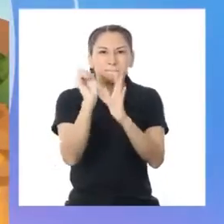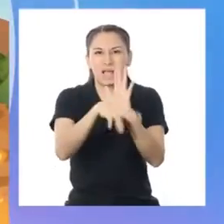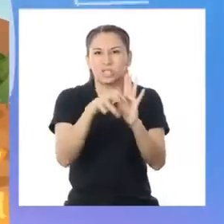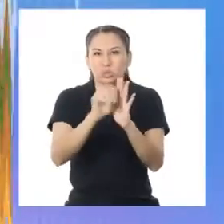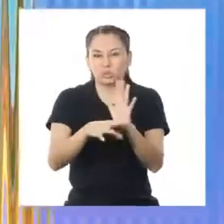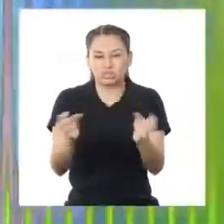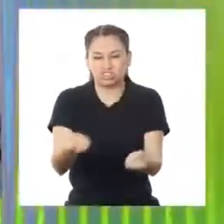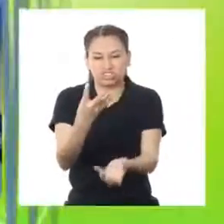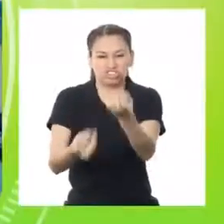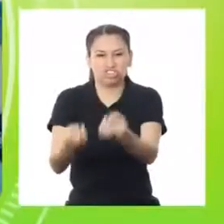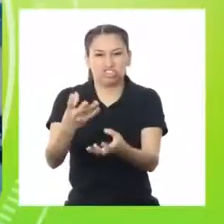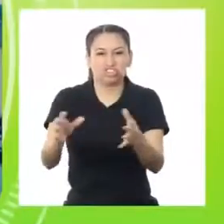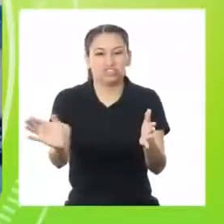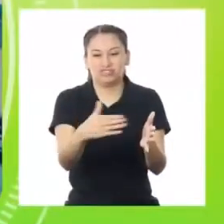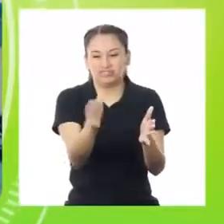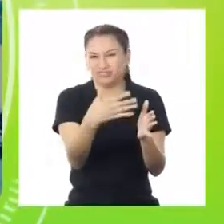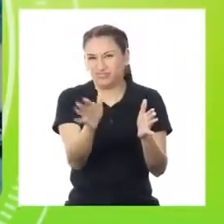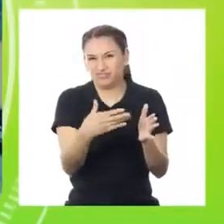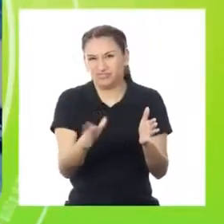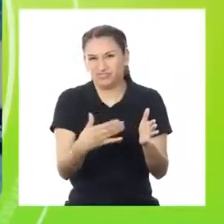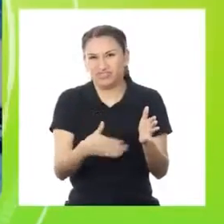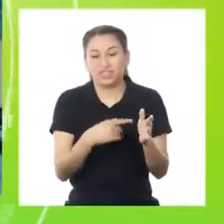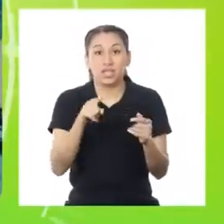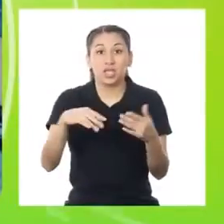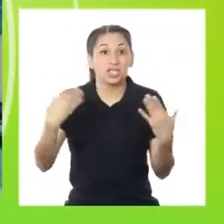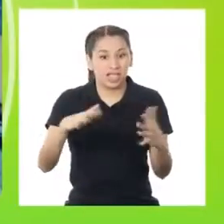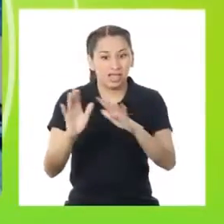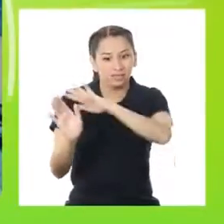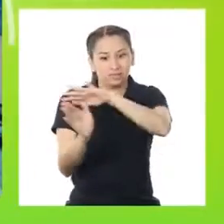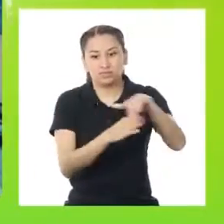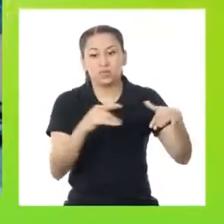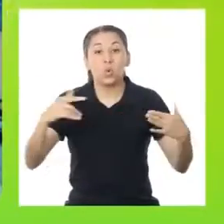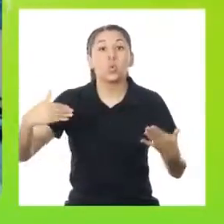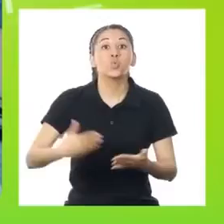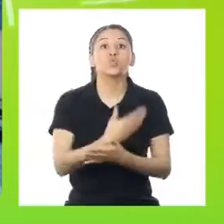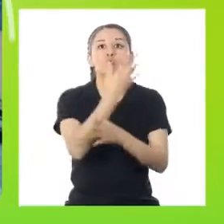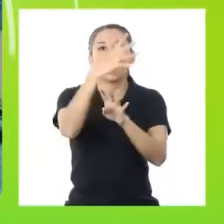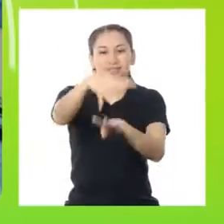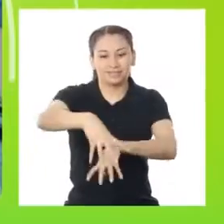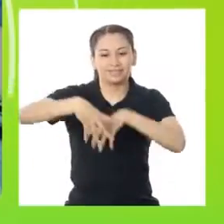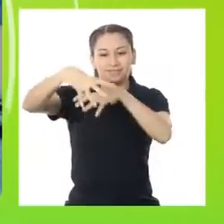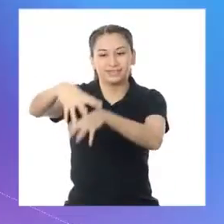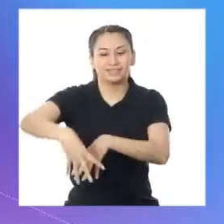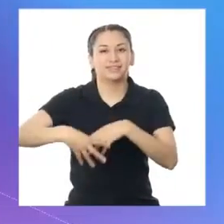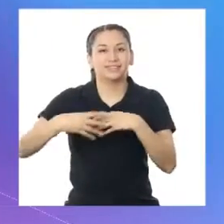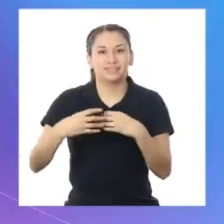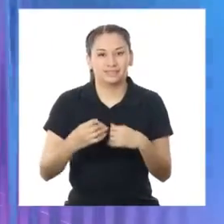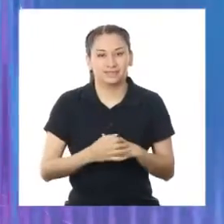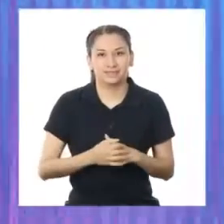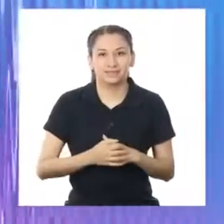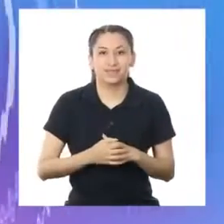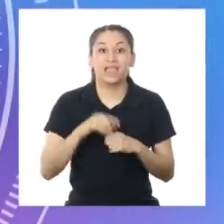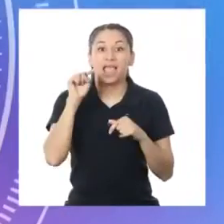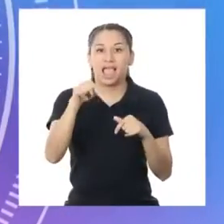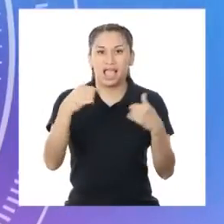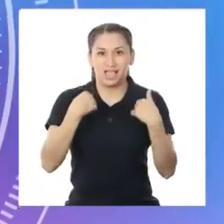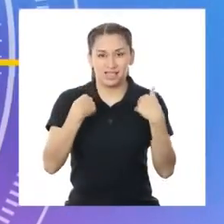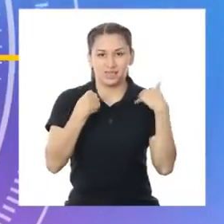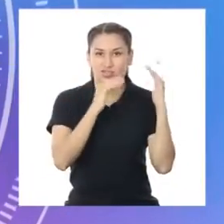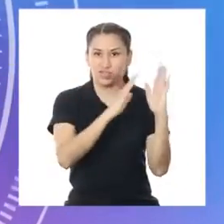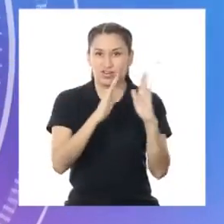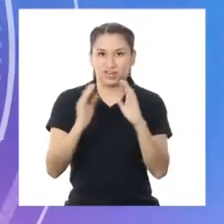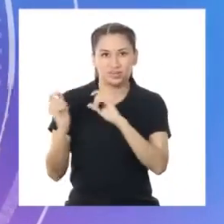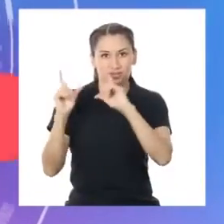Y deja listos los campos de cultivo para comenzar con una nueva campaña agrícola. Acá lo tengo bien